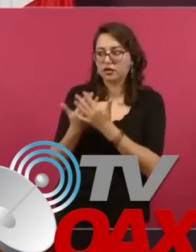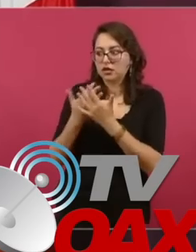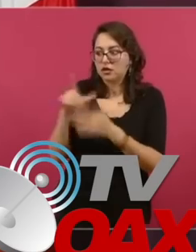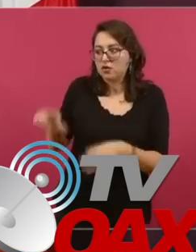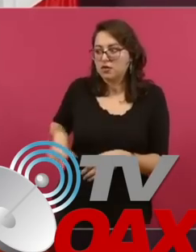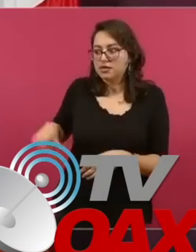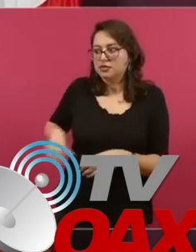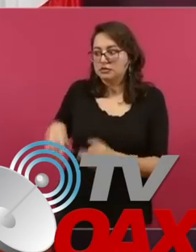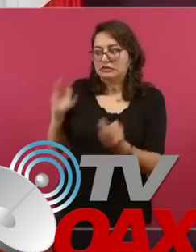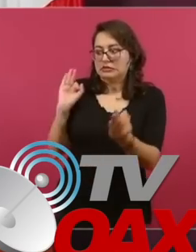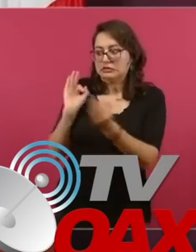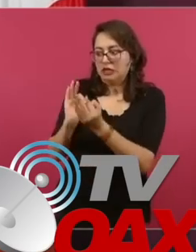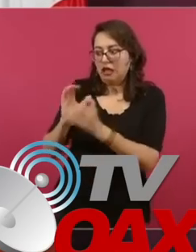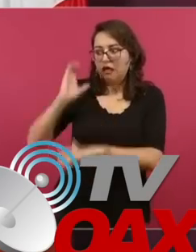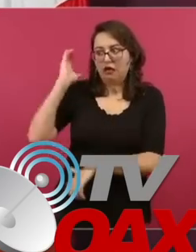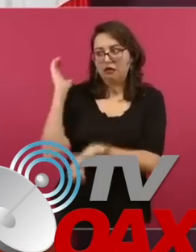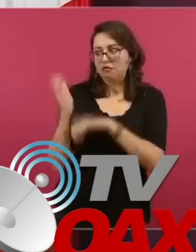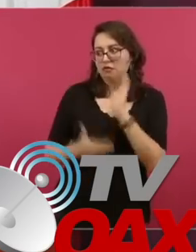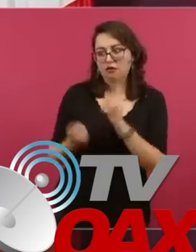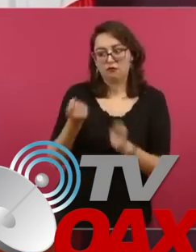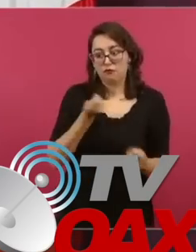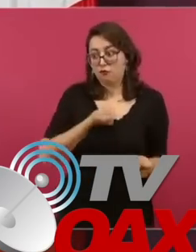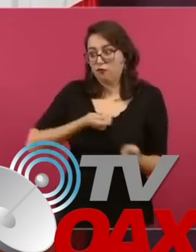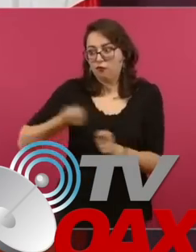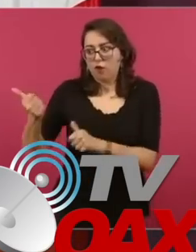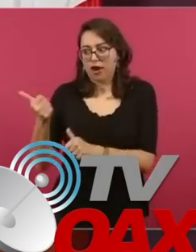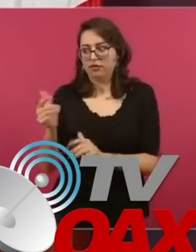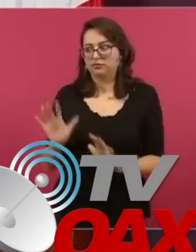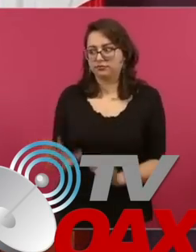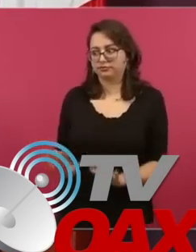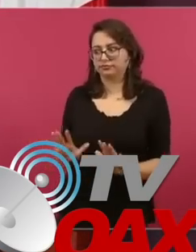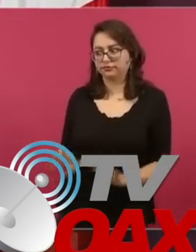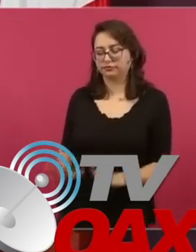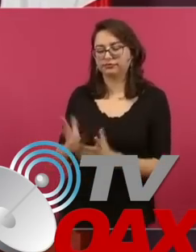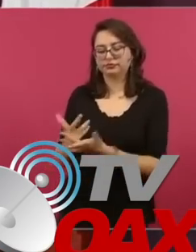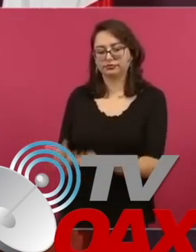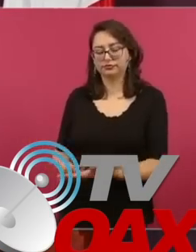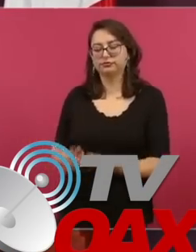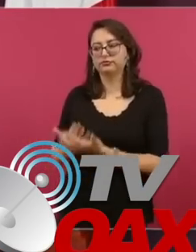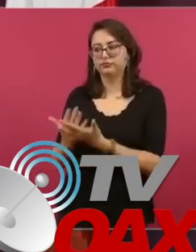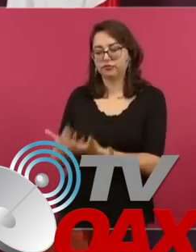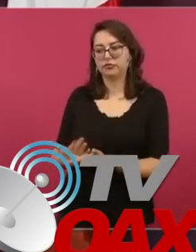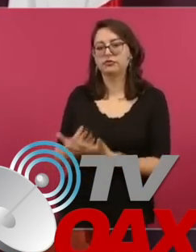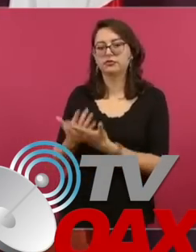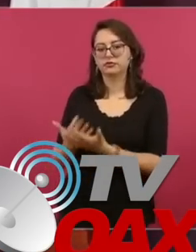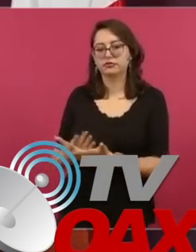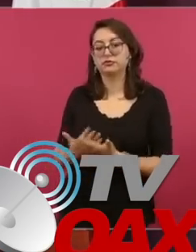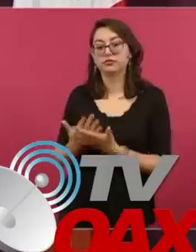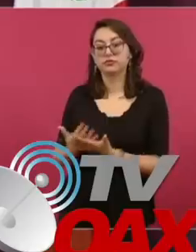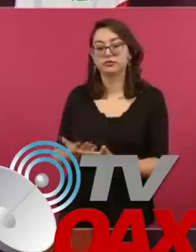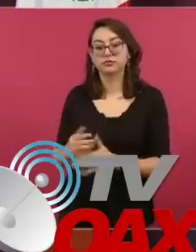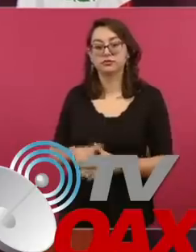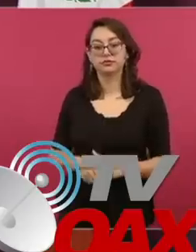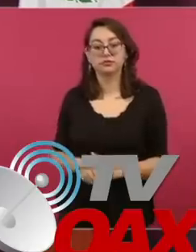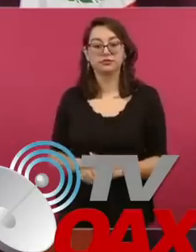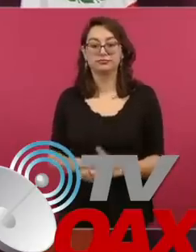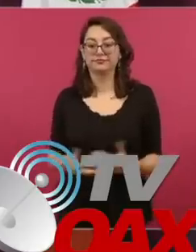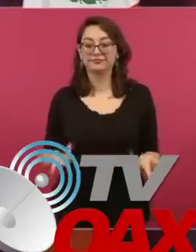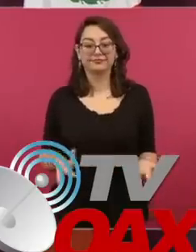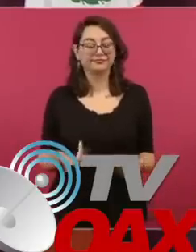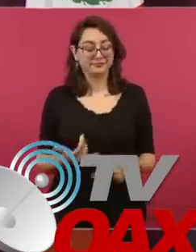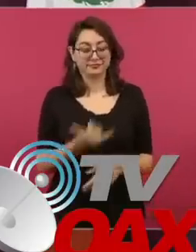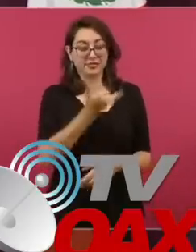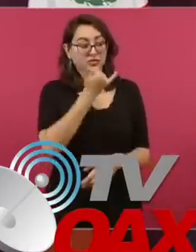Están esperando que pase el tiempo. También aprovecho para decirles que estas cosas yo no las puedo dejar